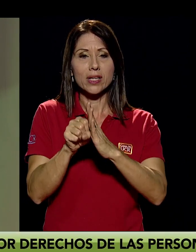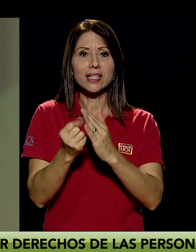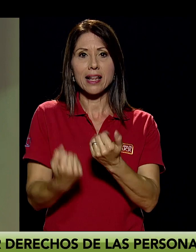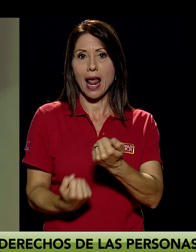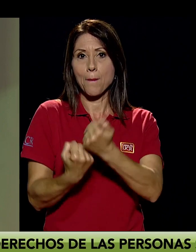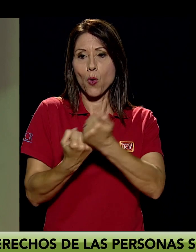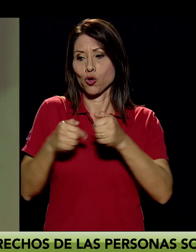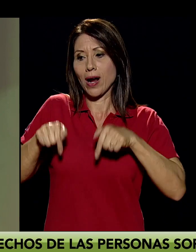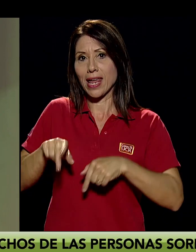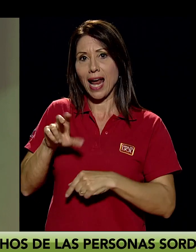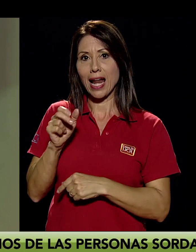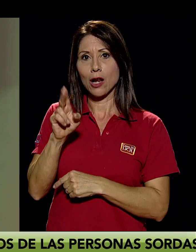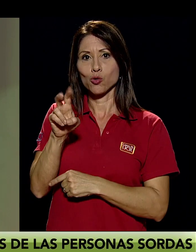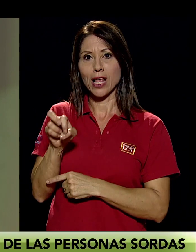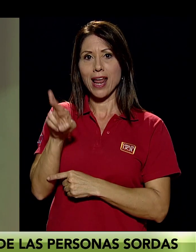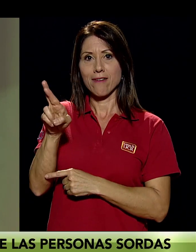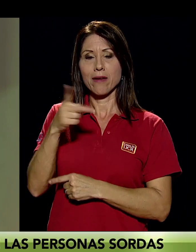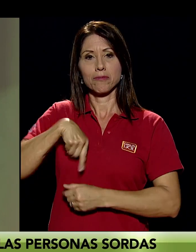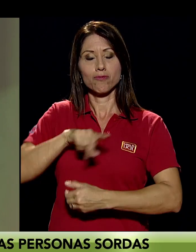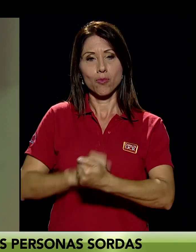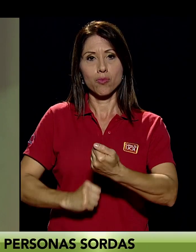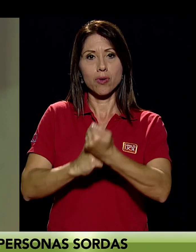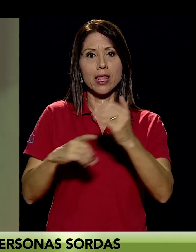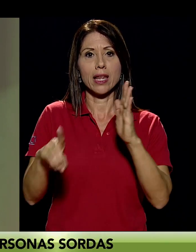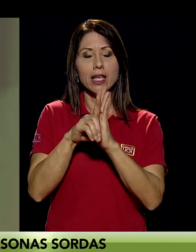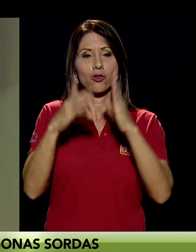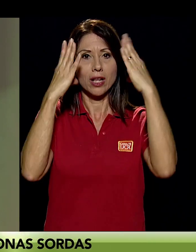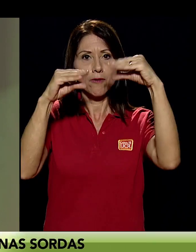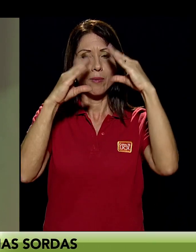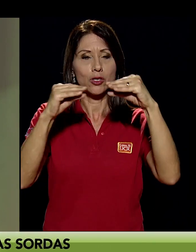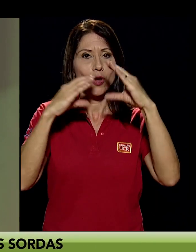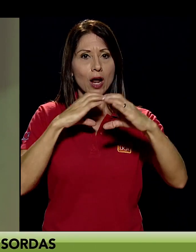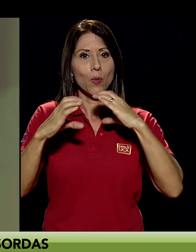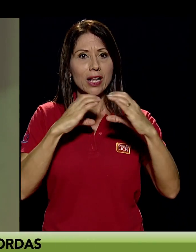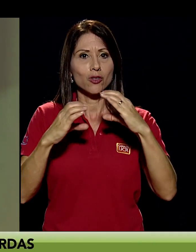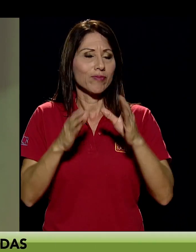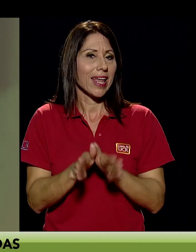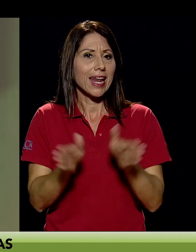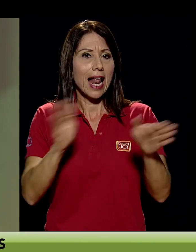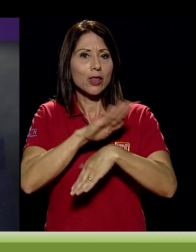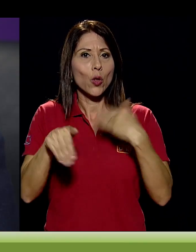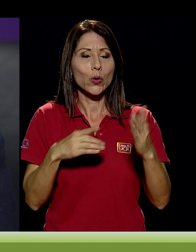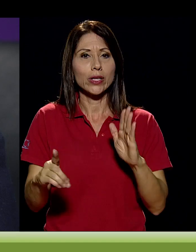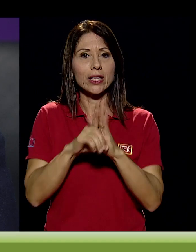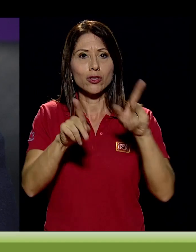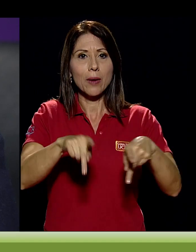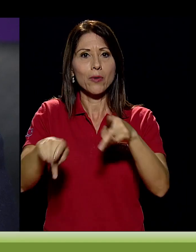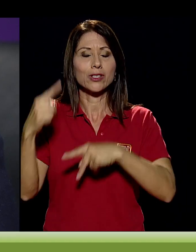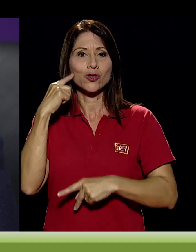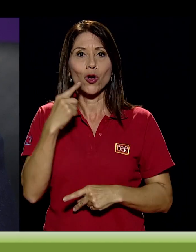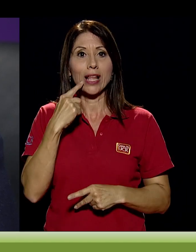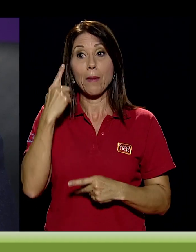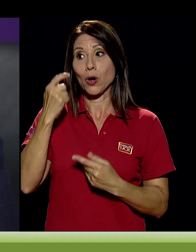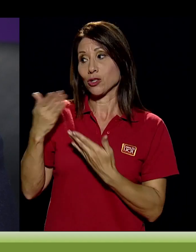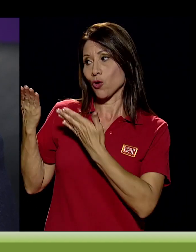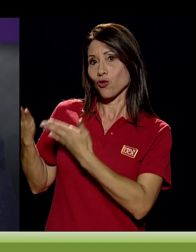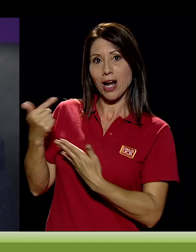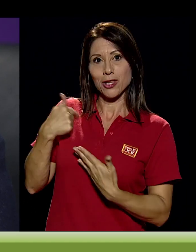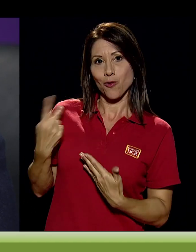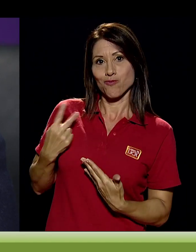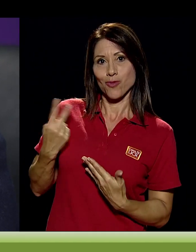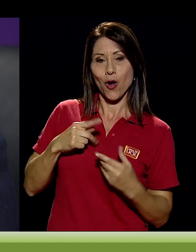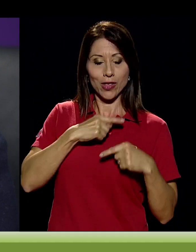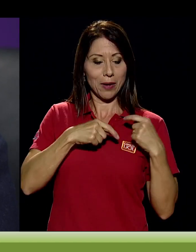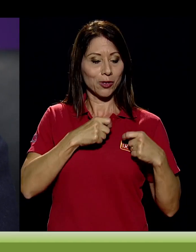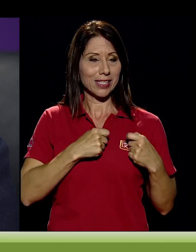aquí en Canal UCR le damos a los derechos de la información y la comunicación en general, todos los derechos de la población sorda, y por eso Don Ronald y yo hoy tenemos este